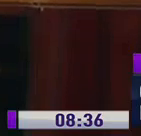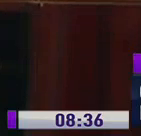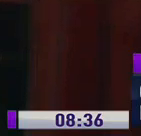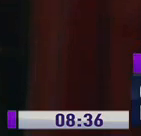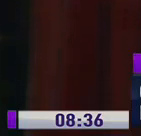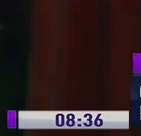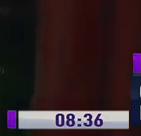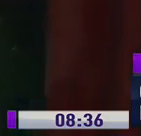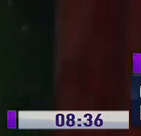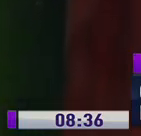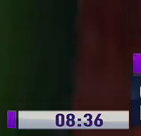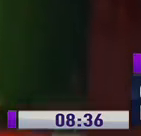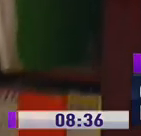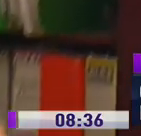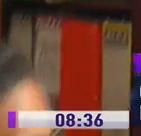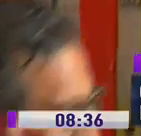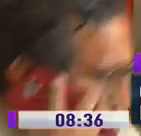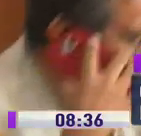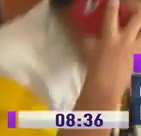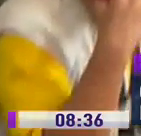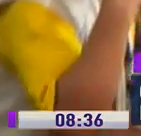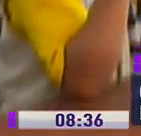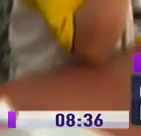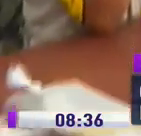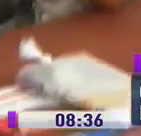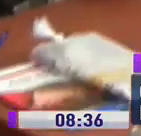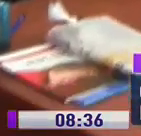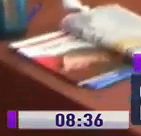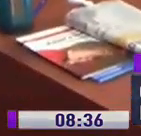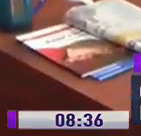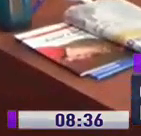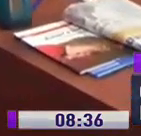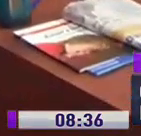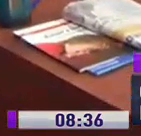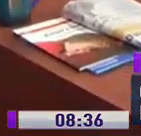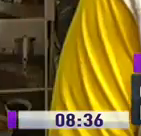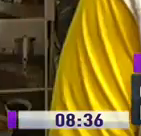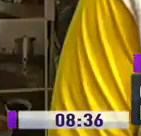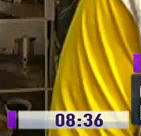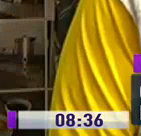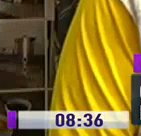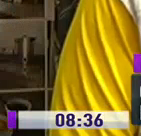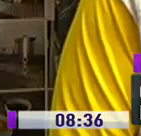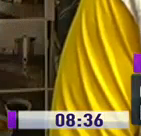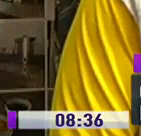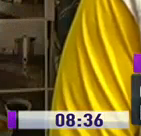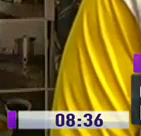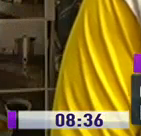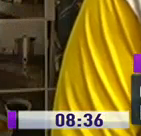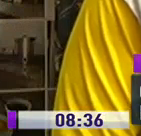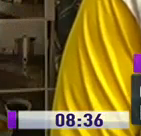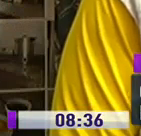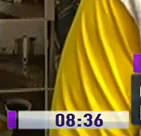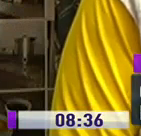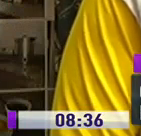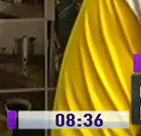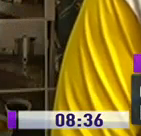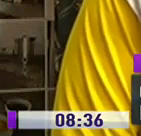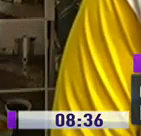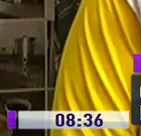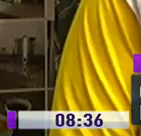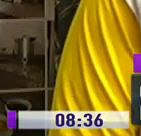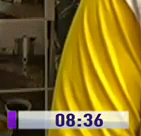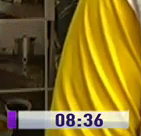demanda que se incrementa en sus locales. Esta situación también les afecta emocionalmente. Yo pensé que viendo en China estaba tan